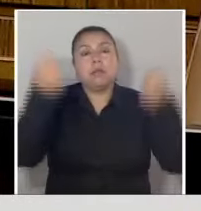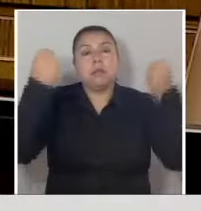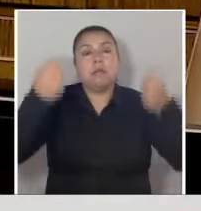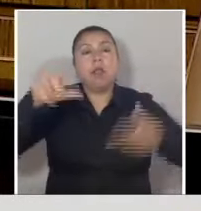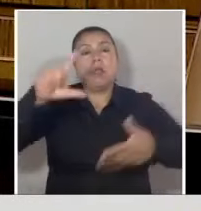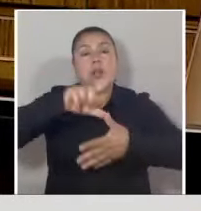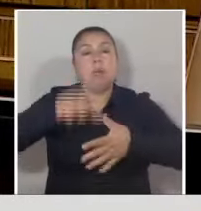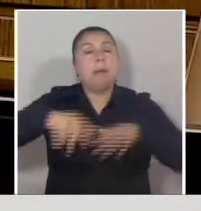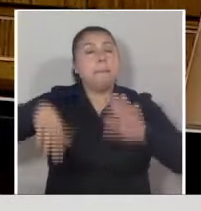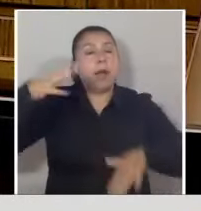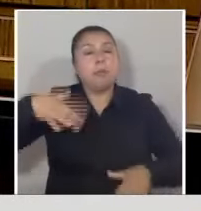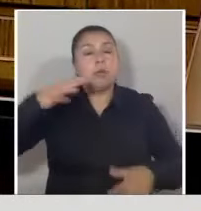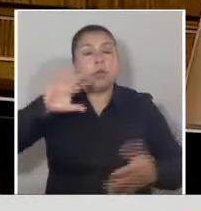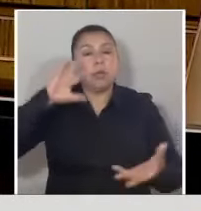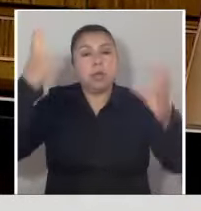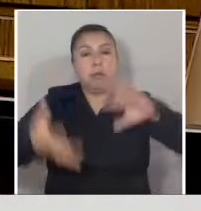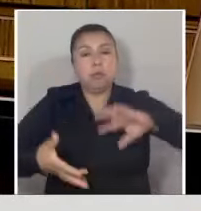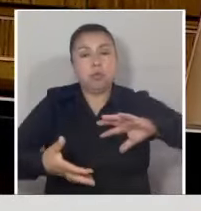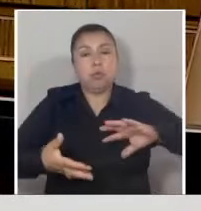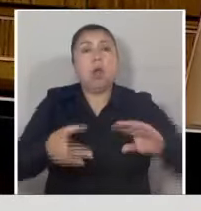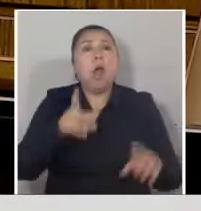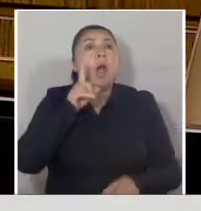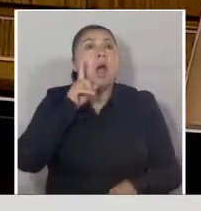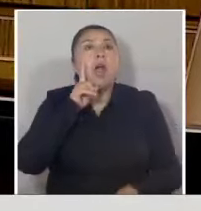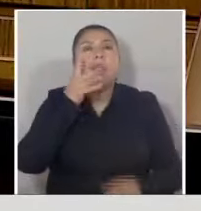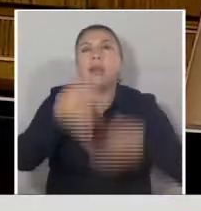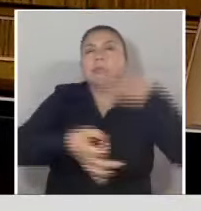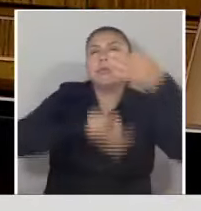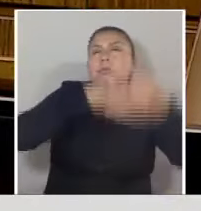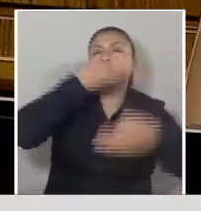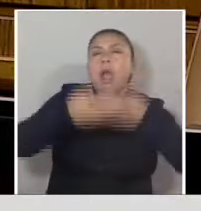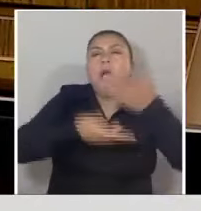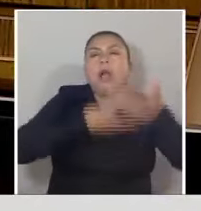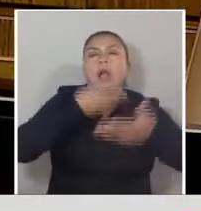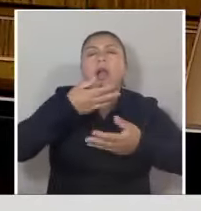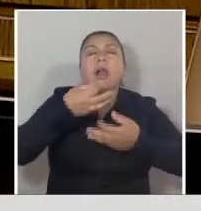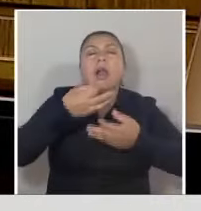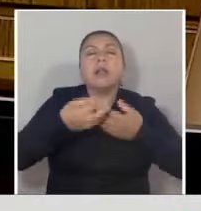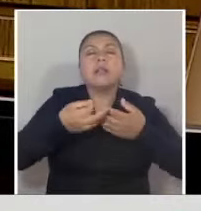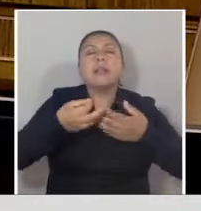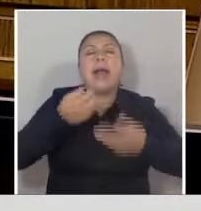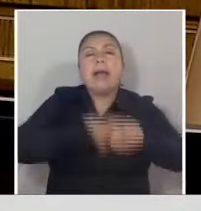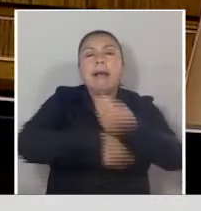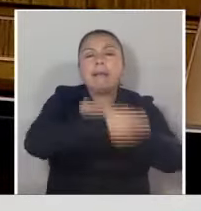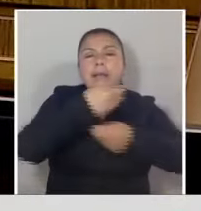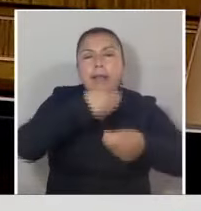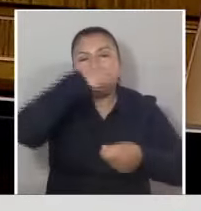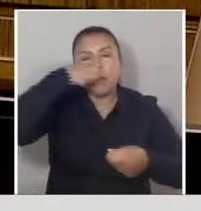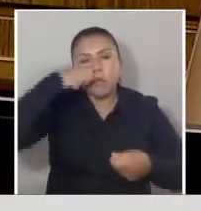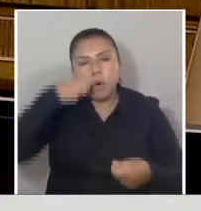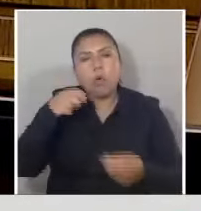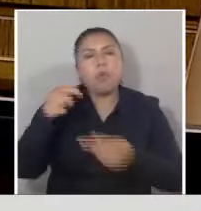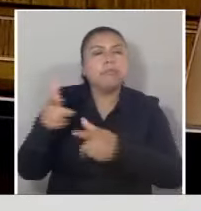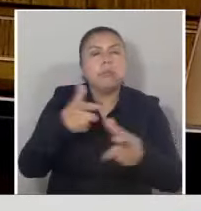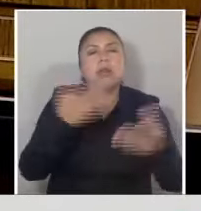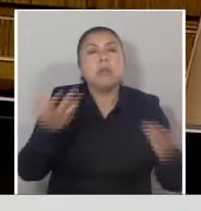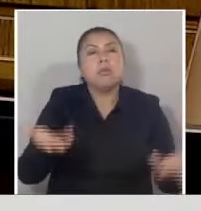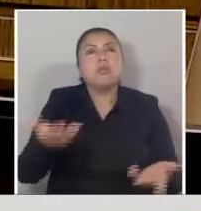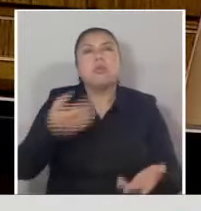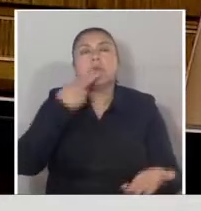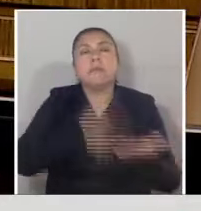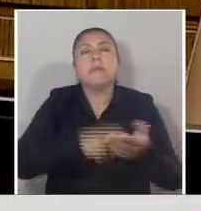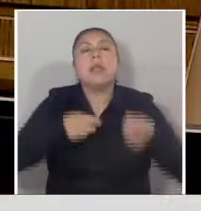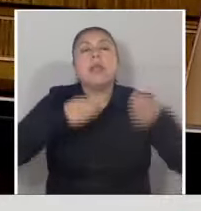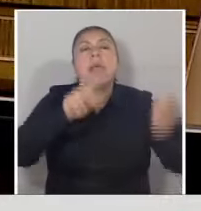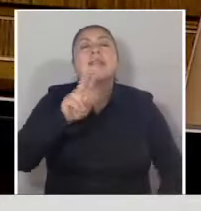más importantes del mundo, a quien le hace apología al narcotráfico. Me parece además que es importante que se mande un oficio al presidente de Televisión Nacional,